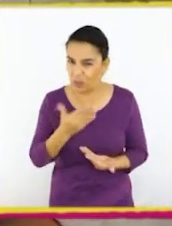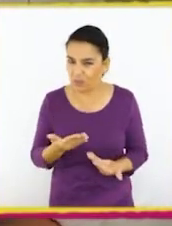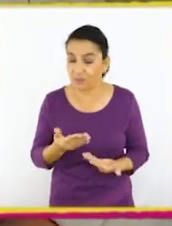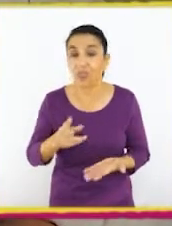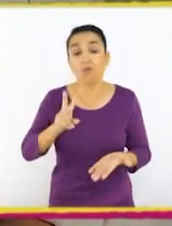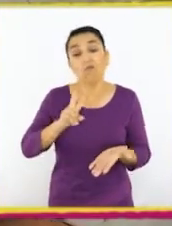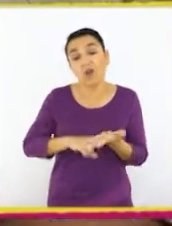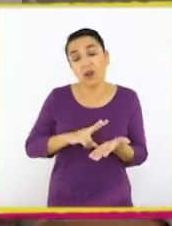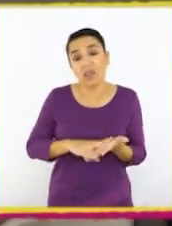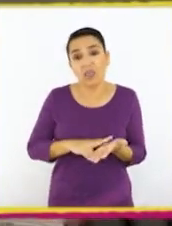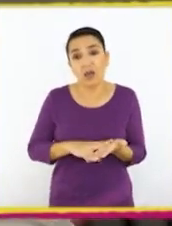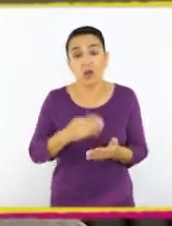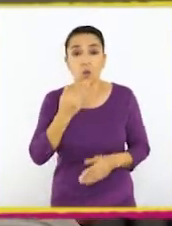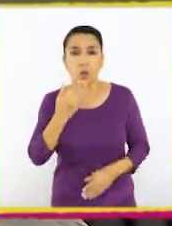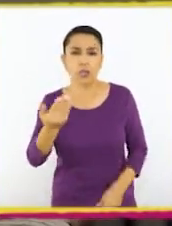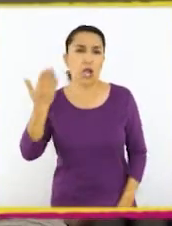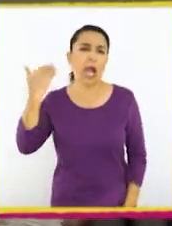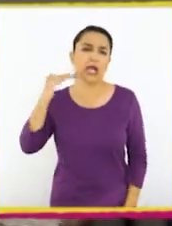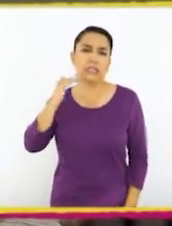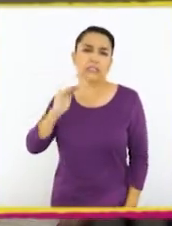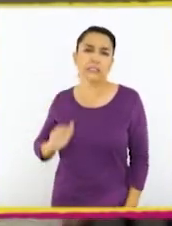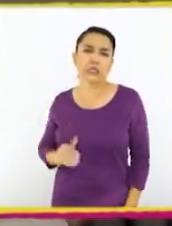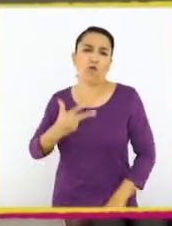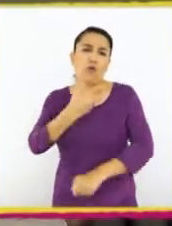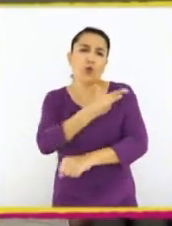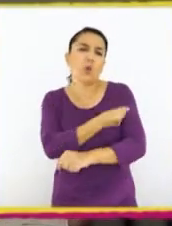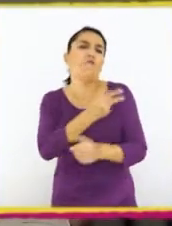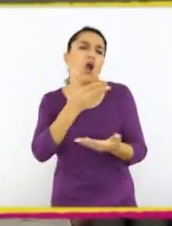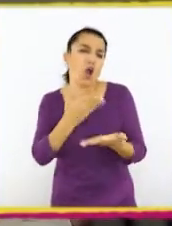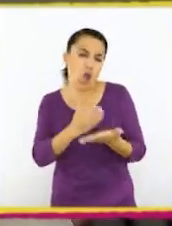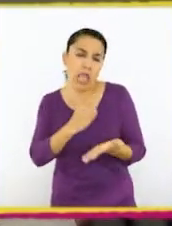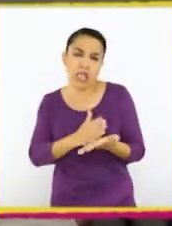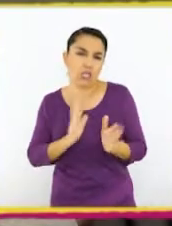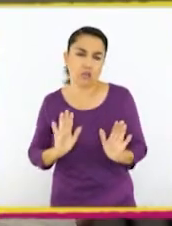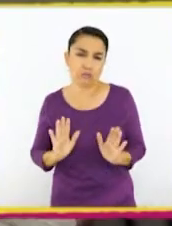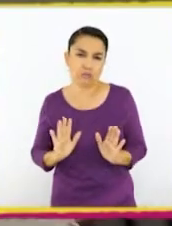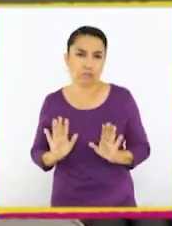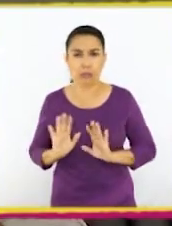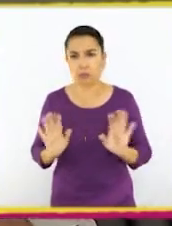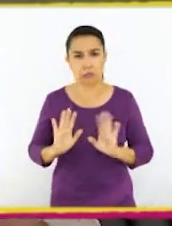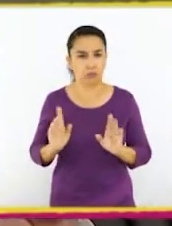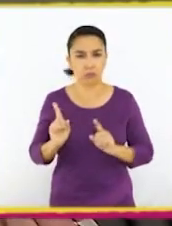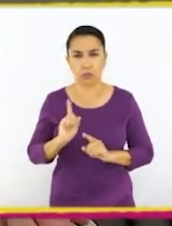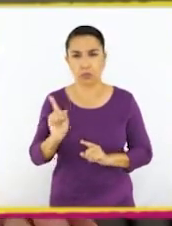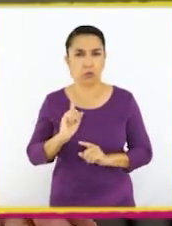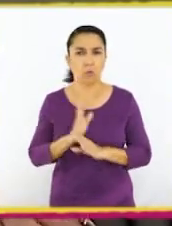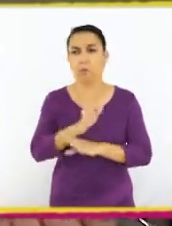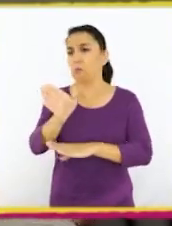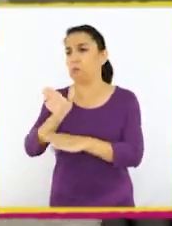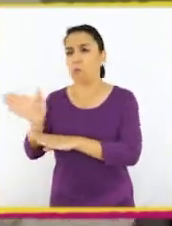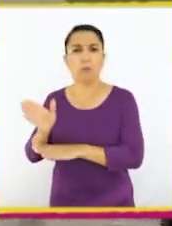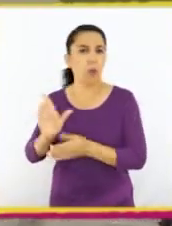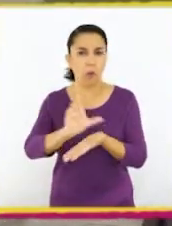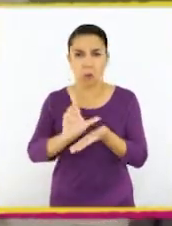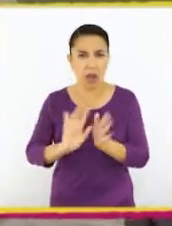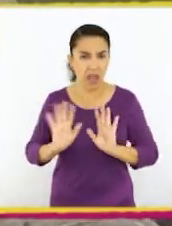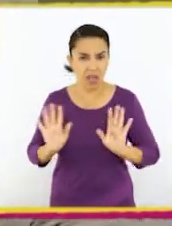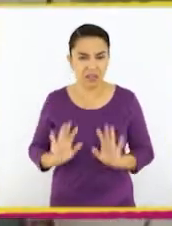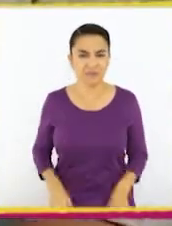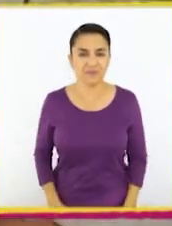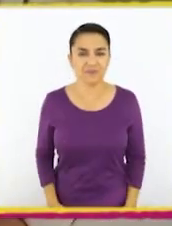La verdad es que cuando yo era chico nos vacunaban en el colegio. Entonces no necesitaba ir a ninguna parte.